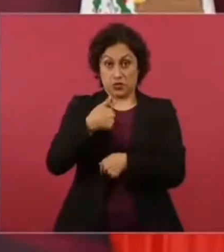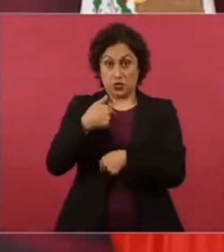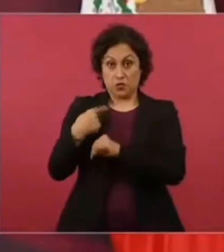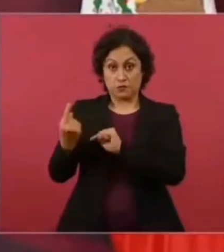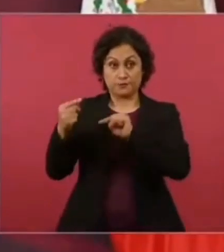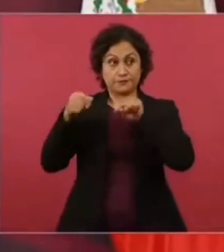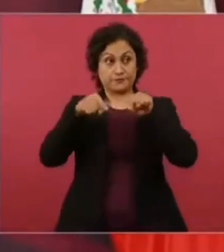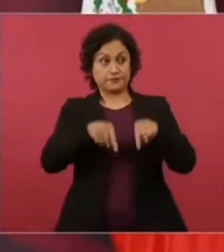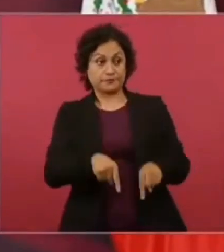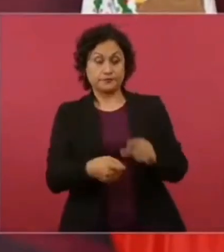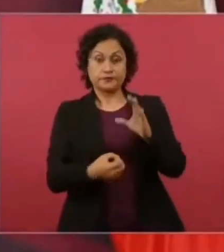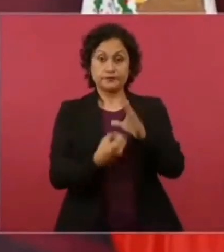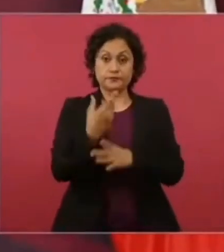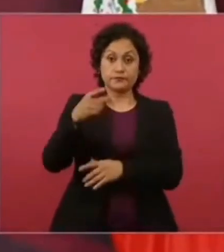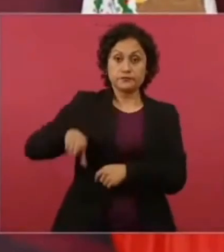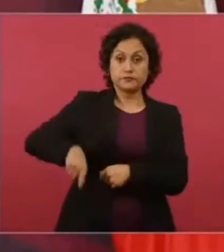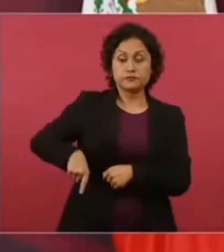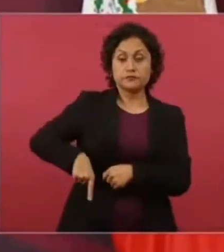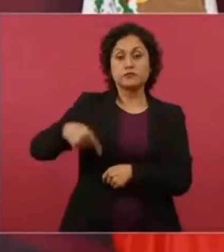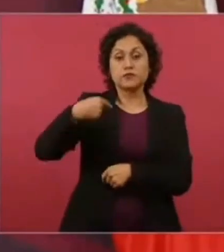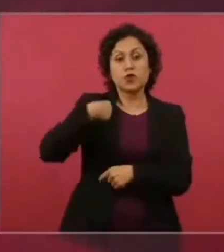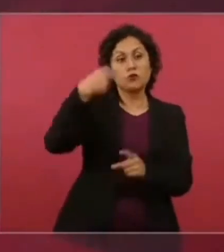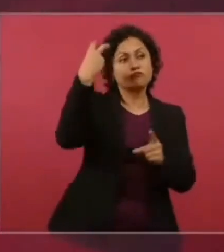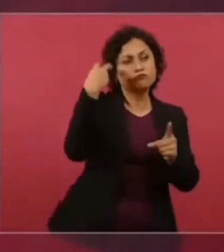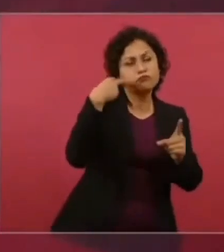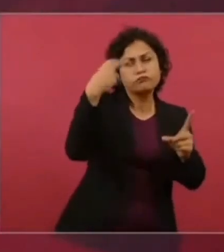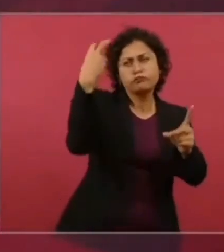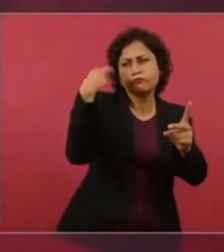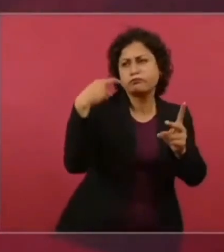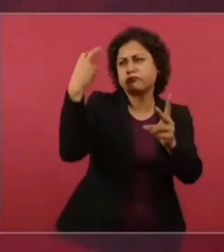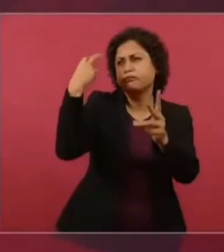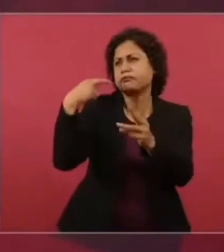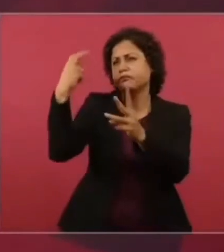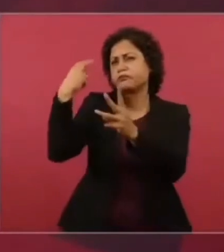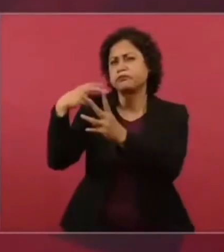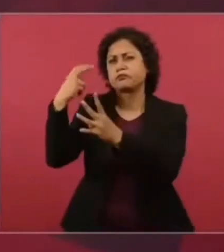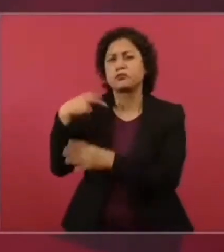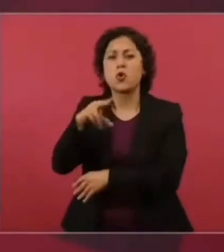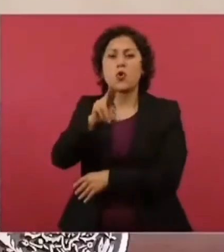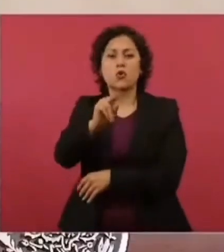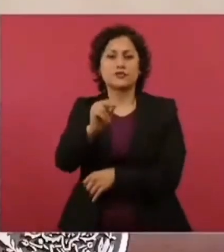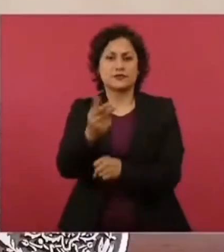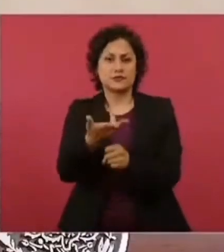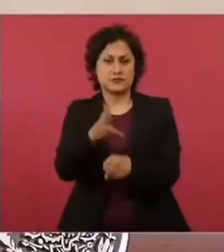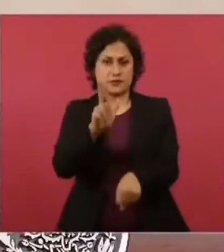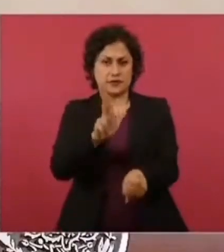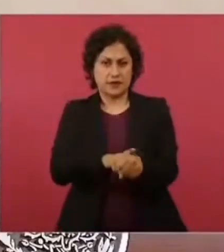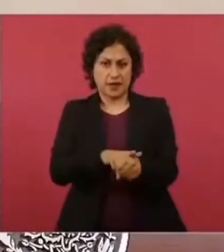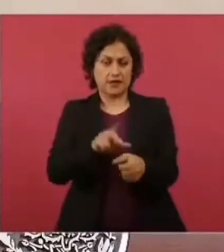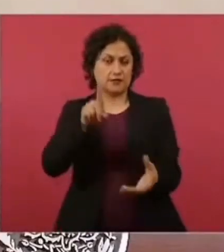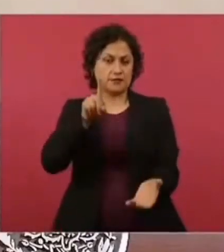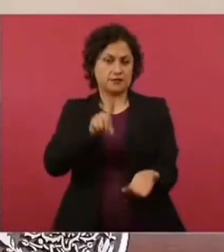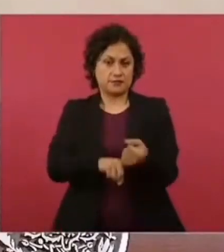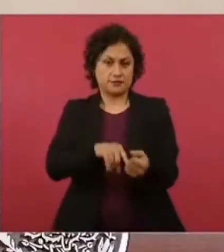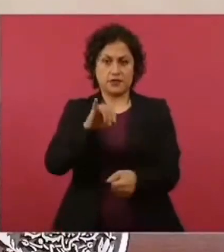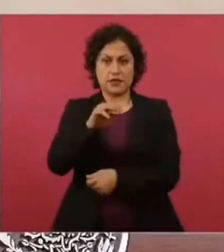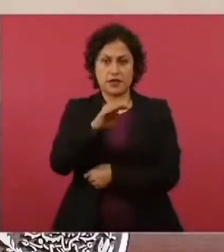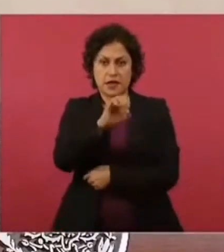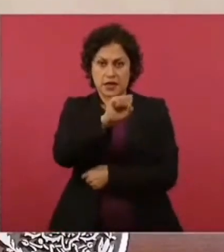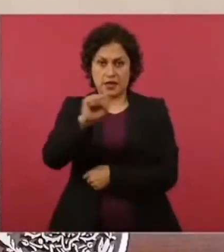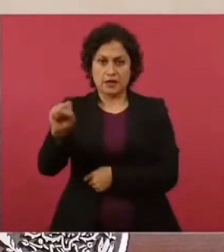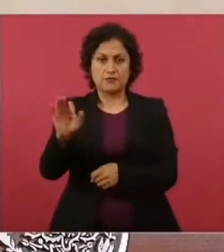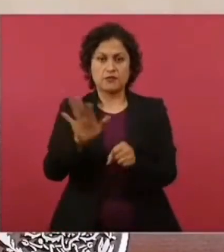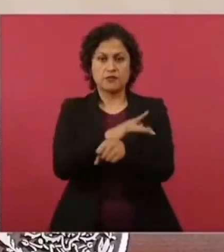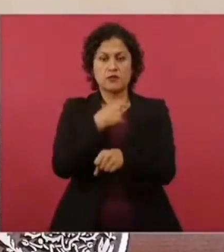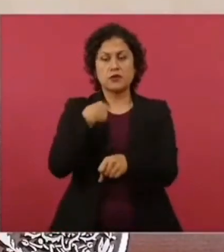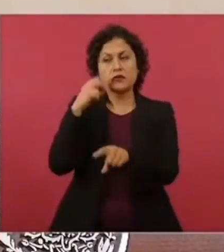por los 80 hospitales del INSS-Bienestar. ¿Por qué? Quería yo extender